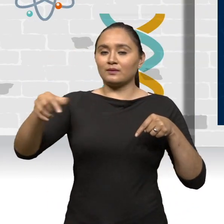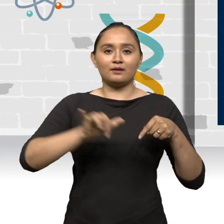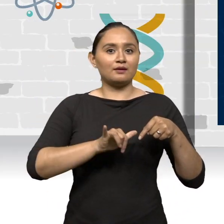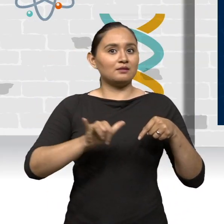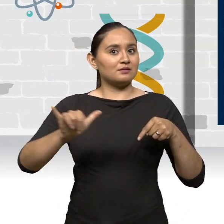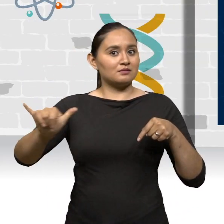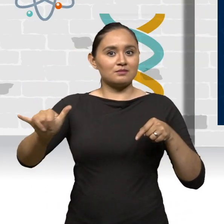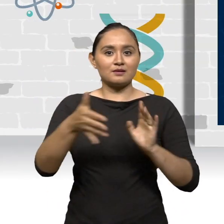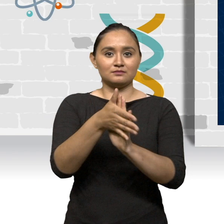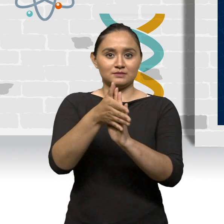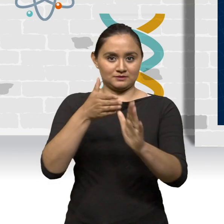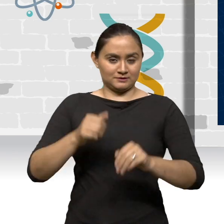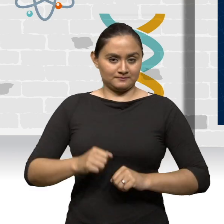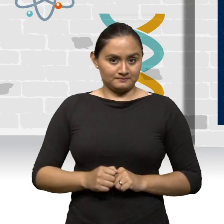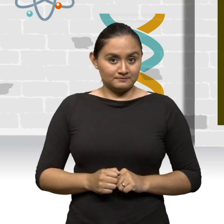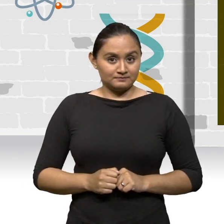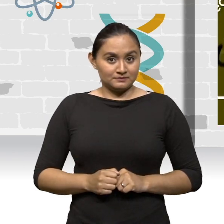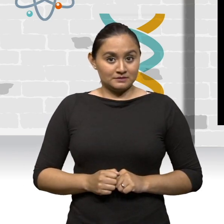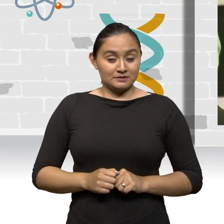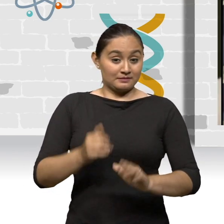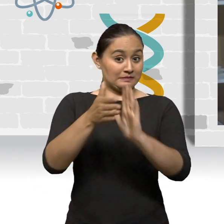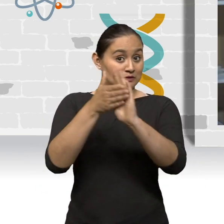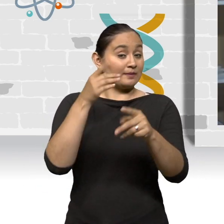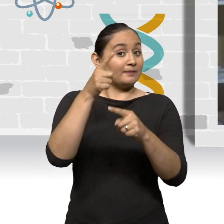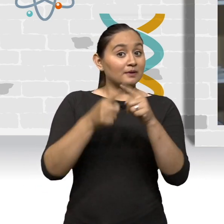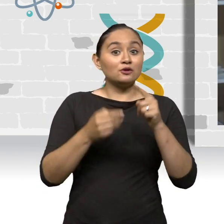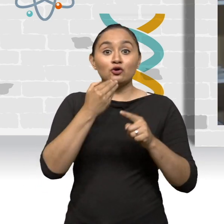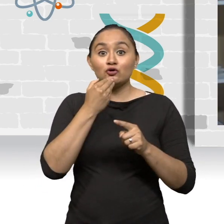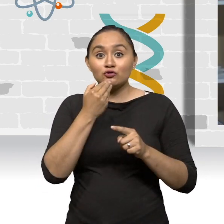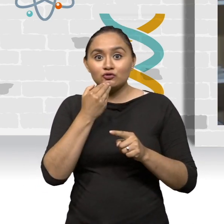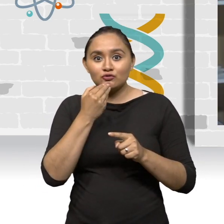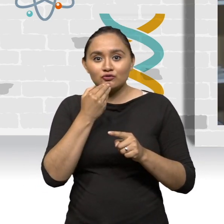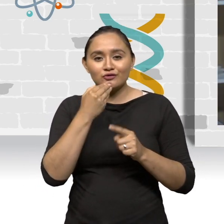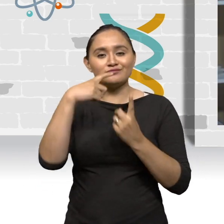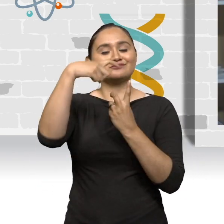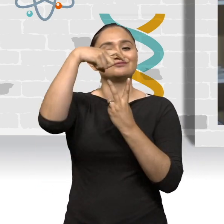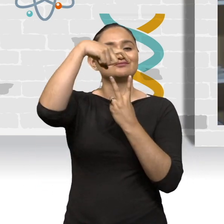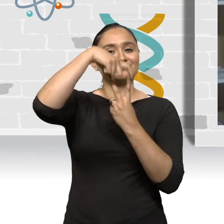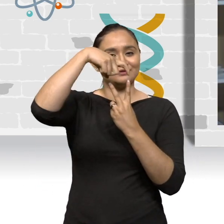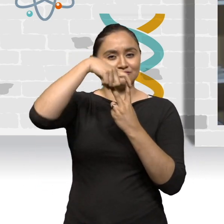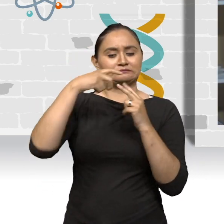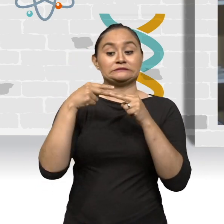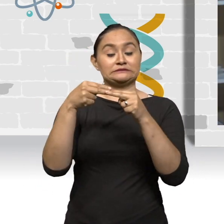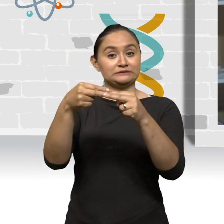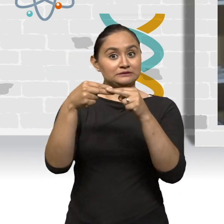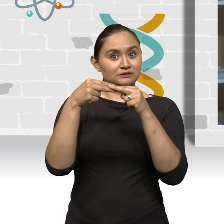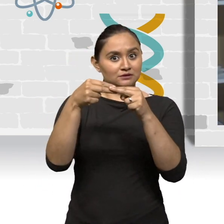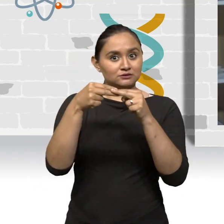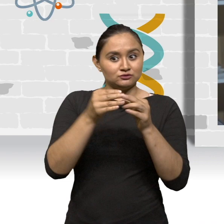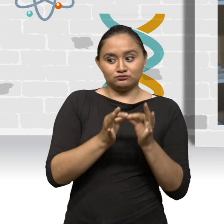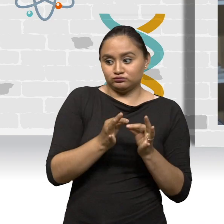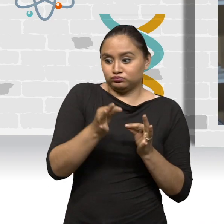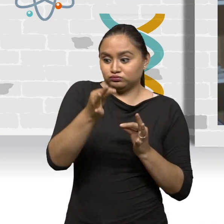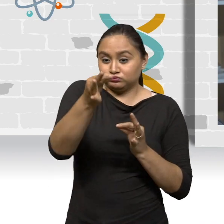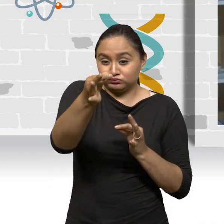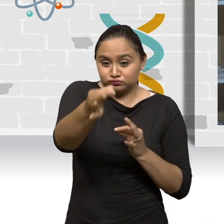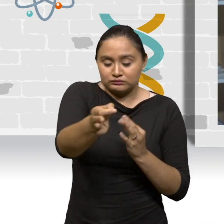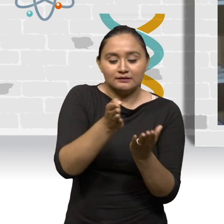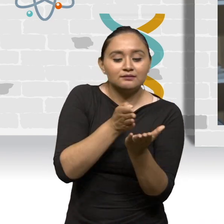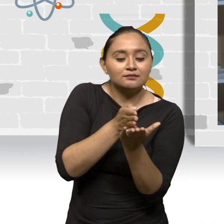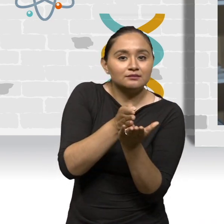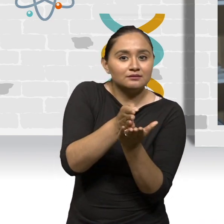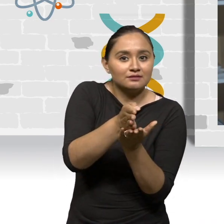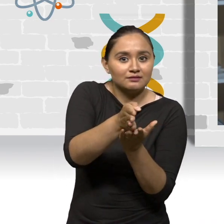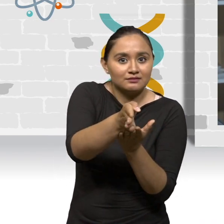y sentido que el vector desplazamiento. La rapidez media no es otra cosa que el módulo de ese vector y relaciona la